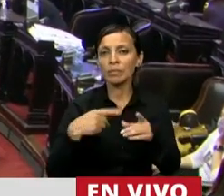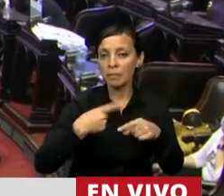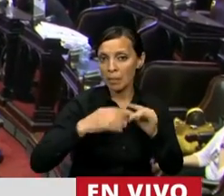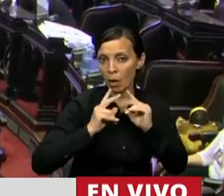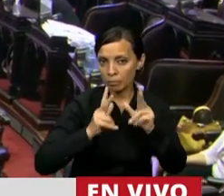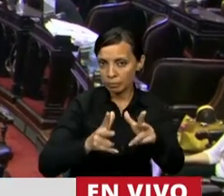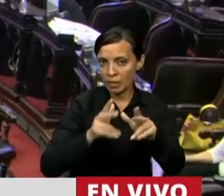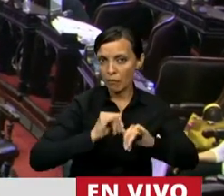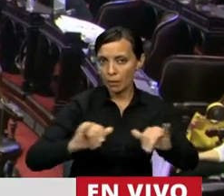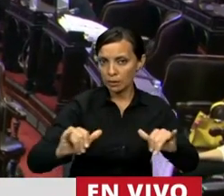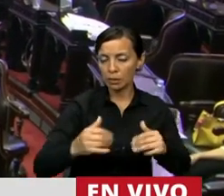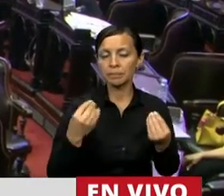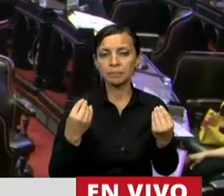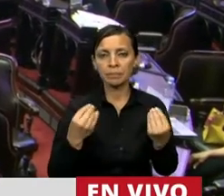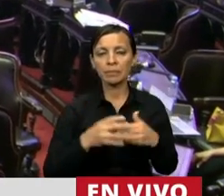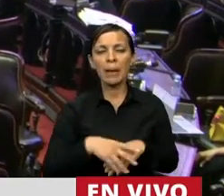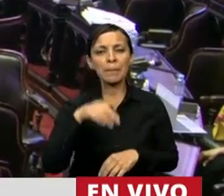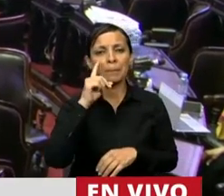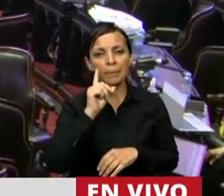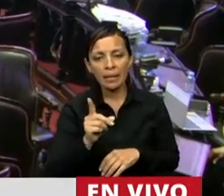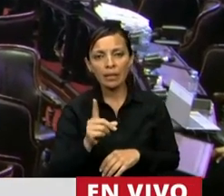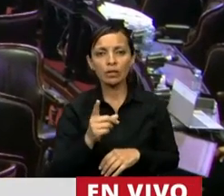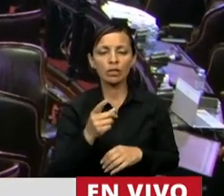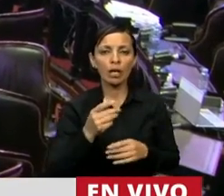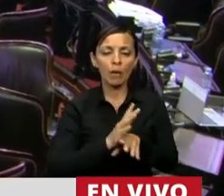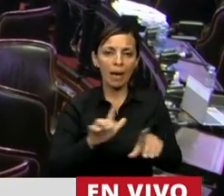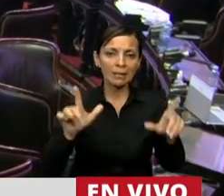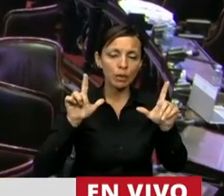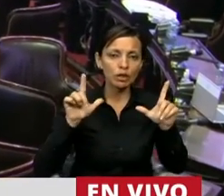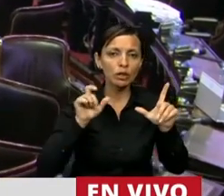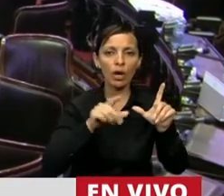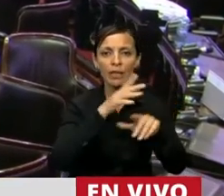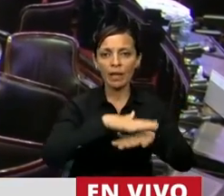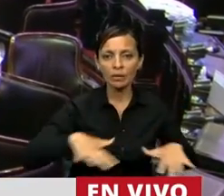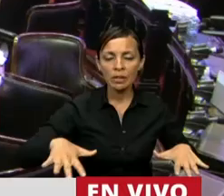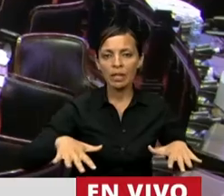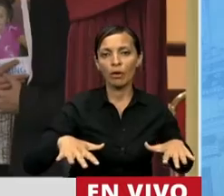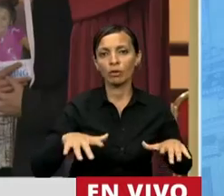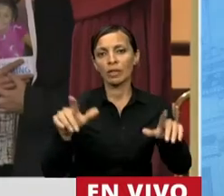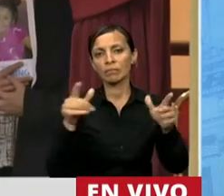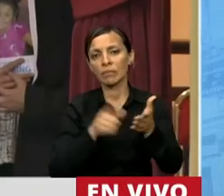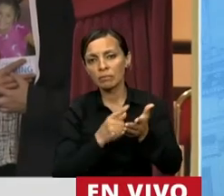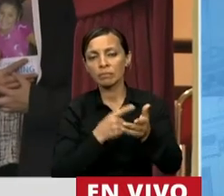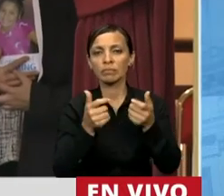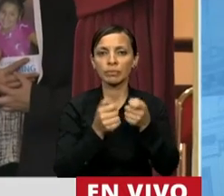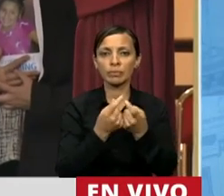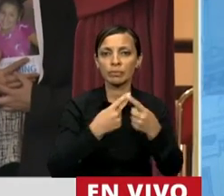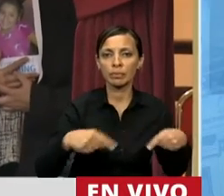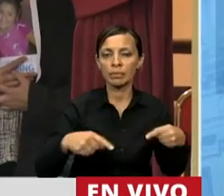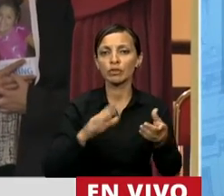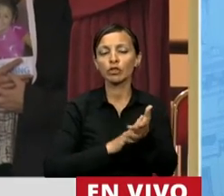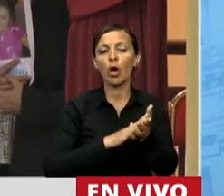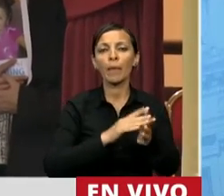La peligrosidad de la sobreexposición a las redes de información acerca de los